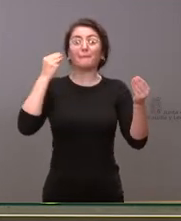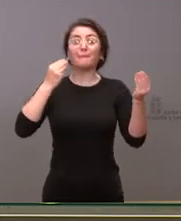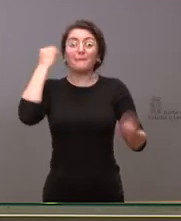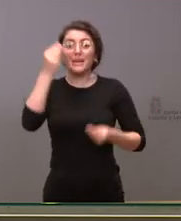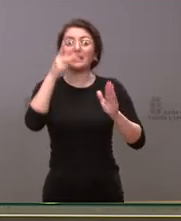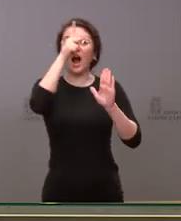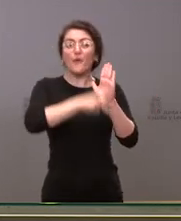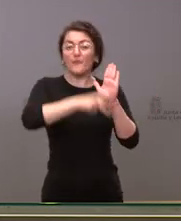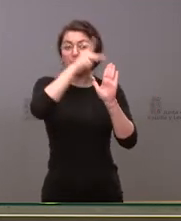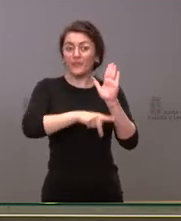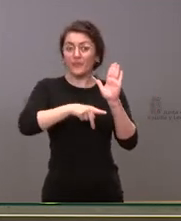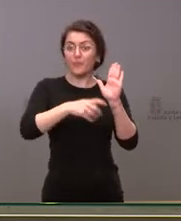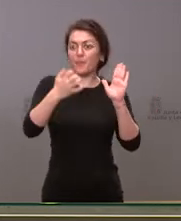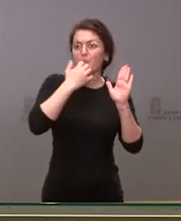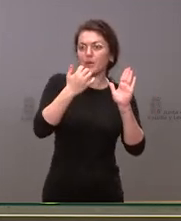por ejemplo Navarra